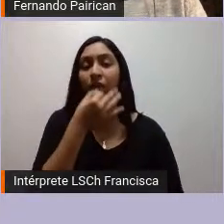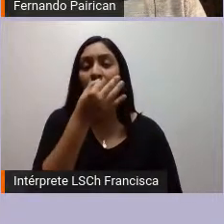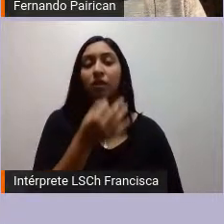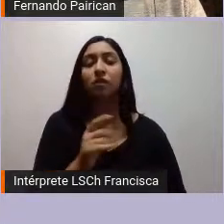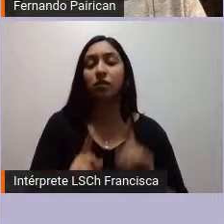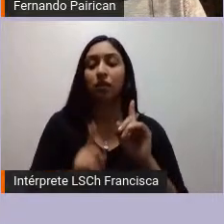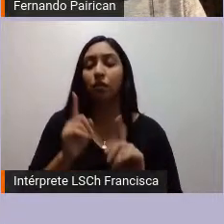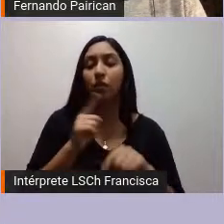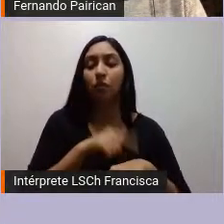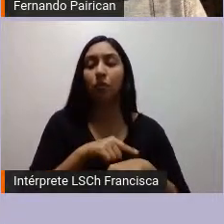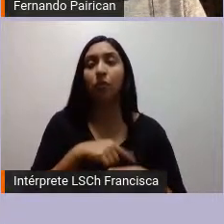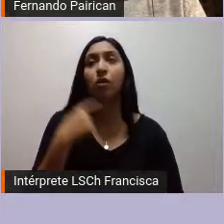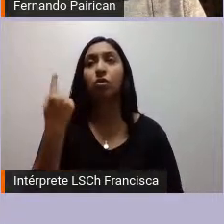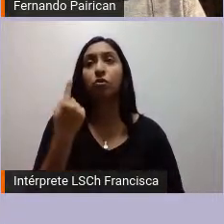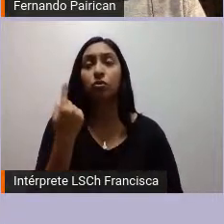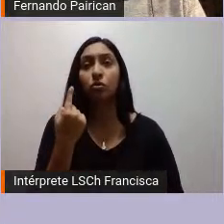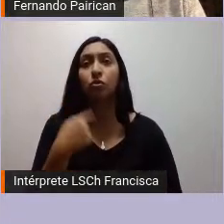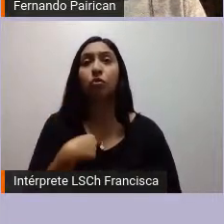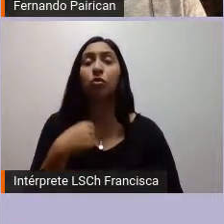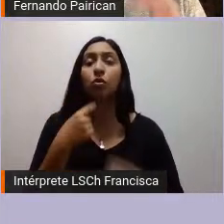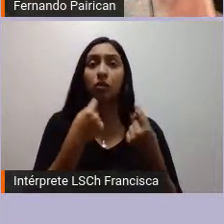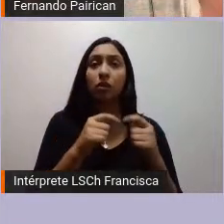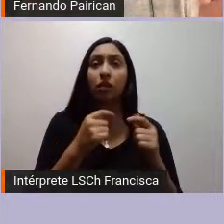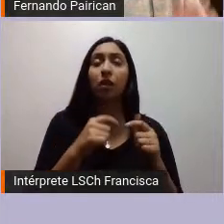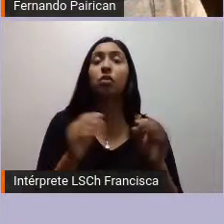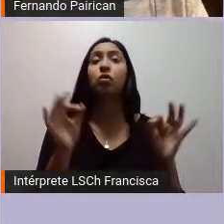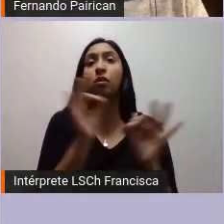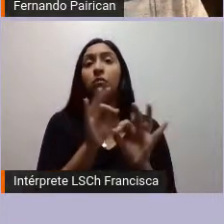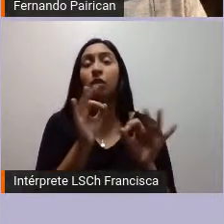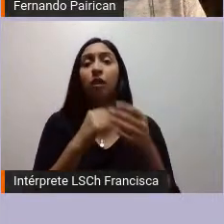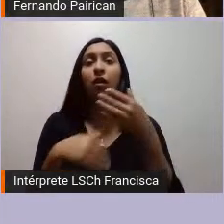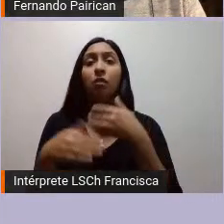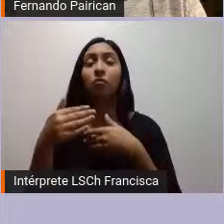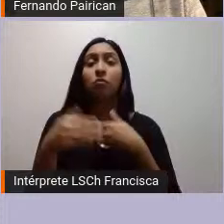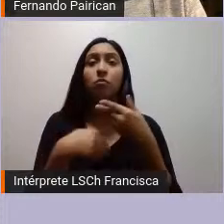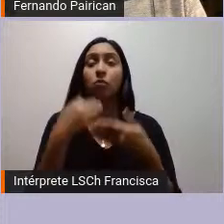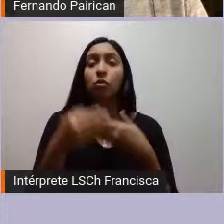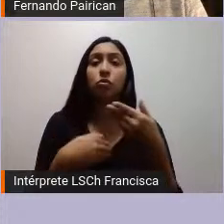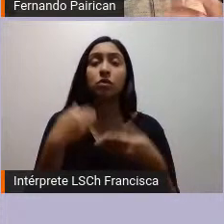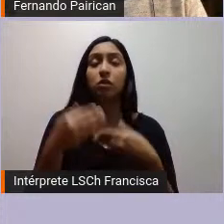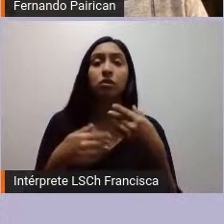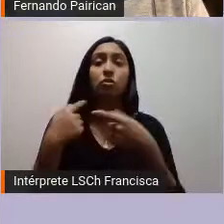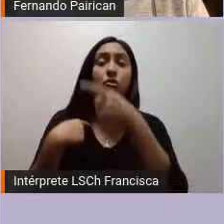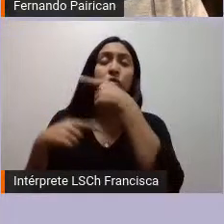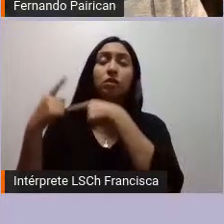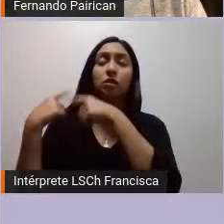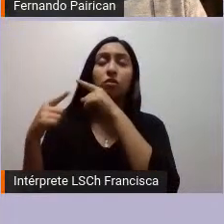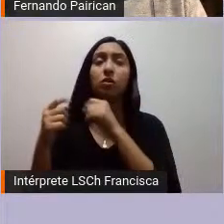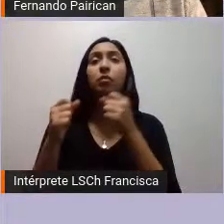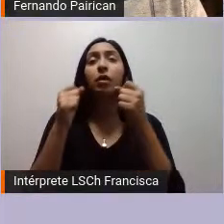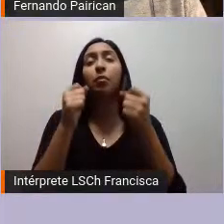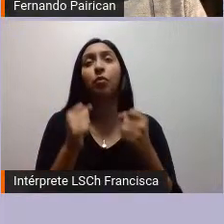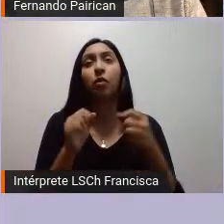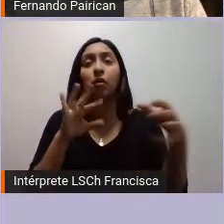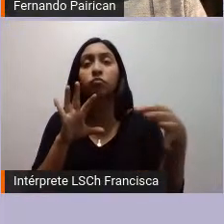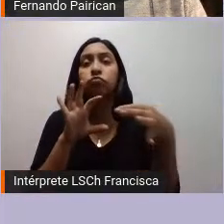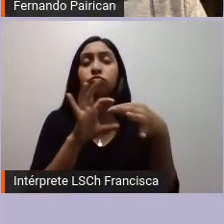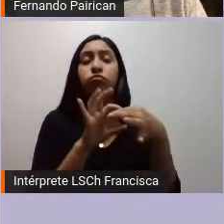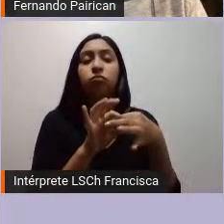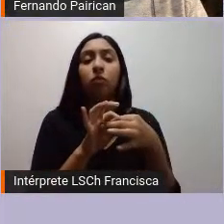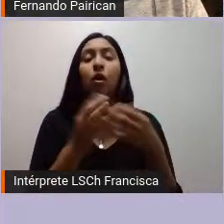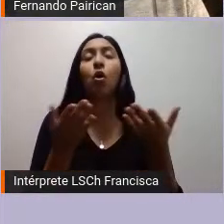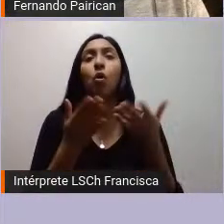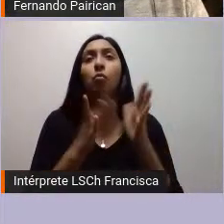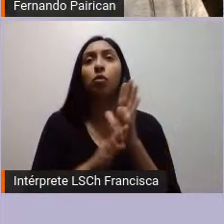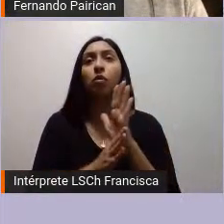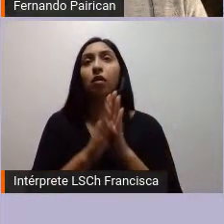solo yo intento explicar el proceso histórico para poder de alguna manera articular lo que se ha desarrollado en